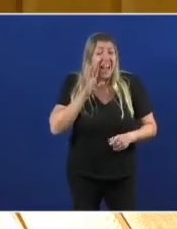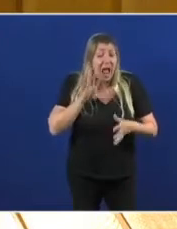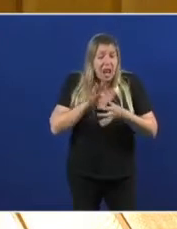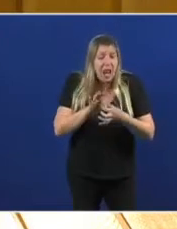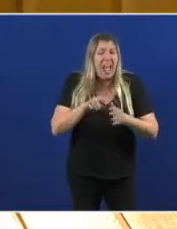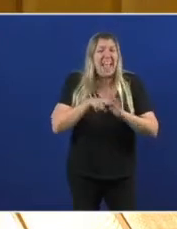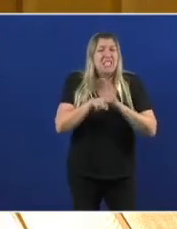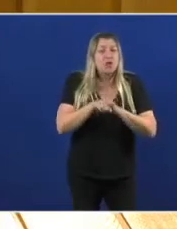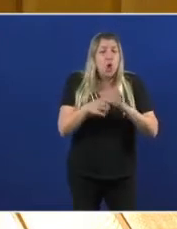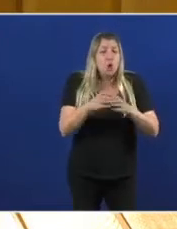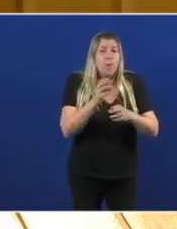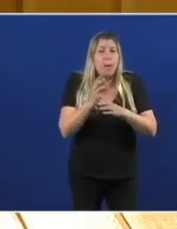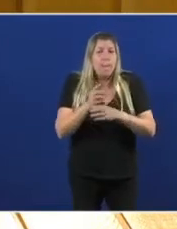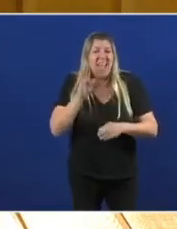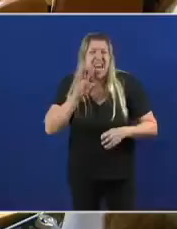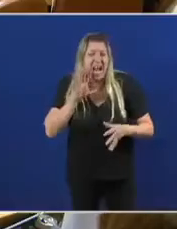Partido Popular